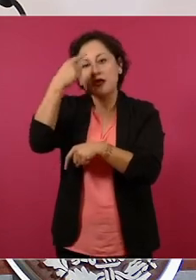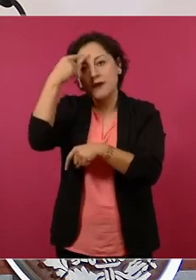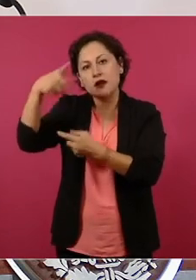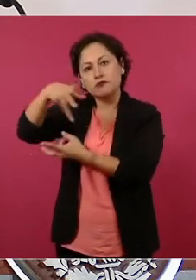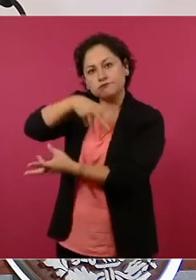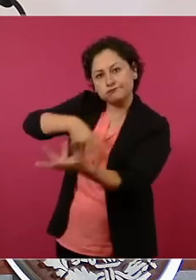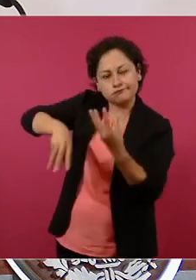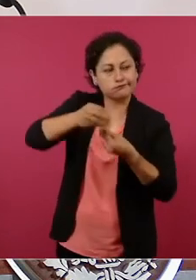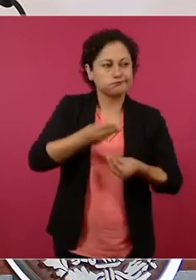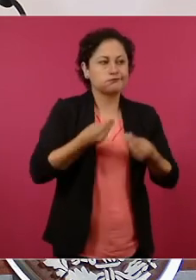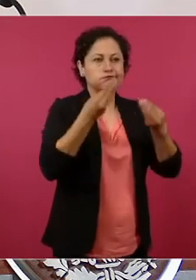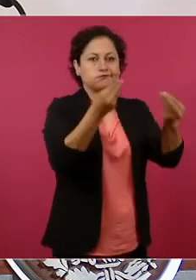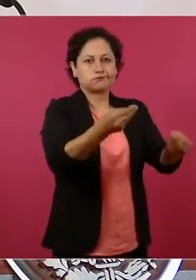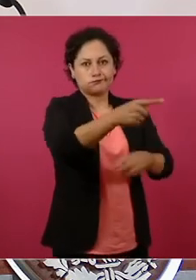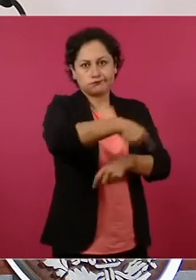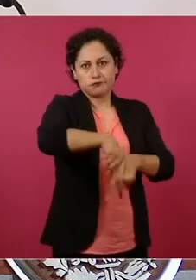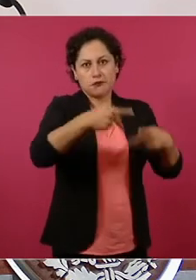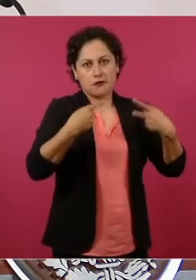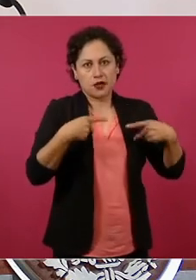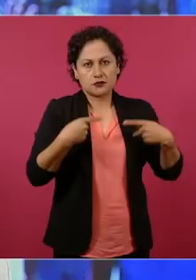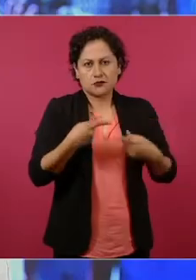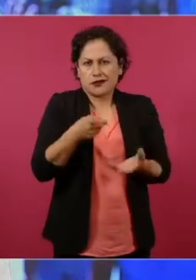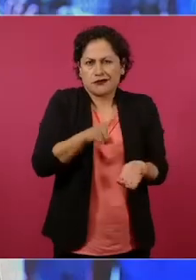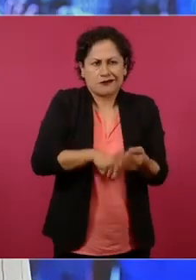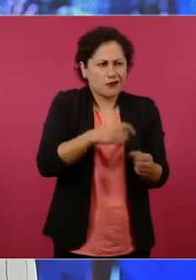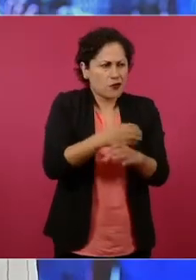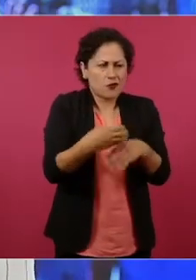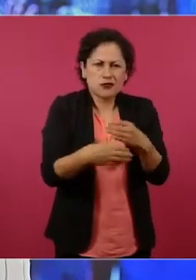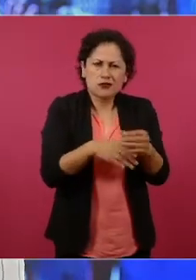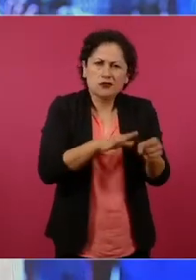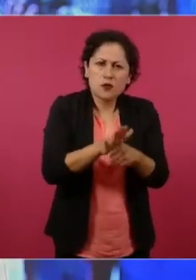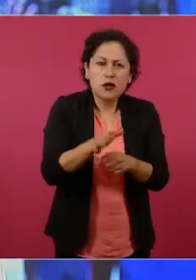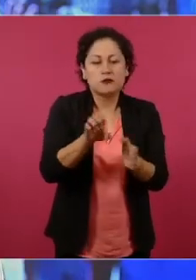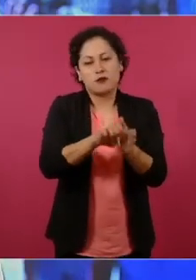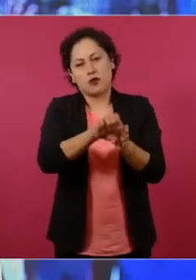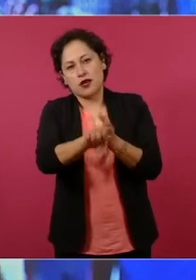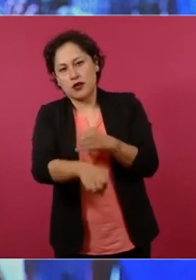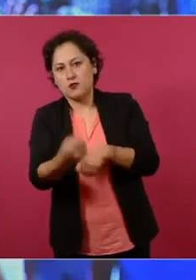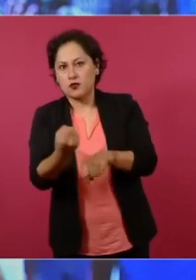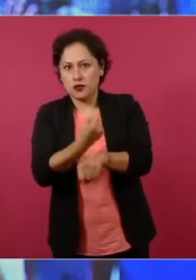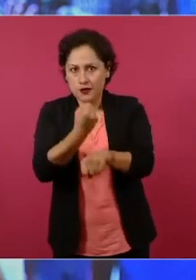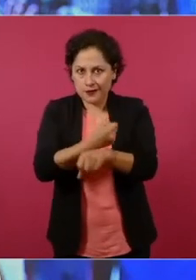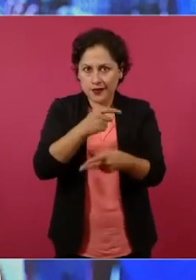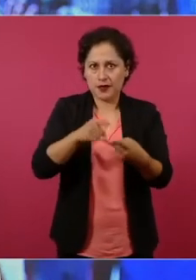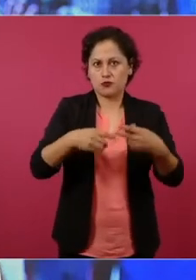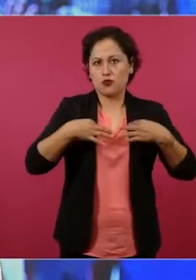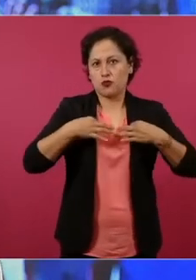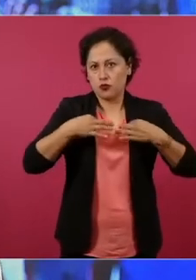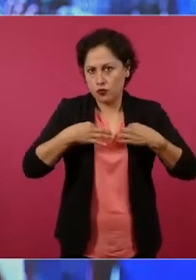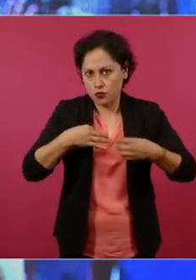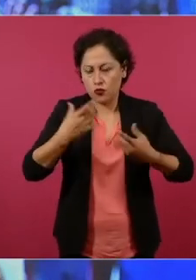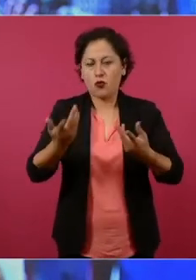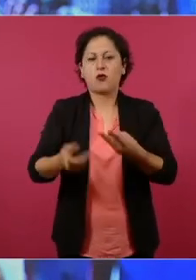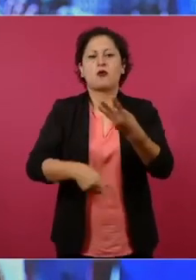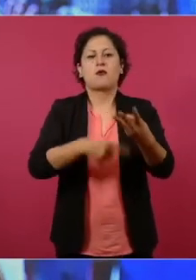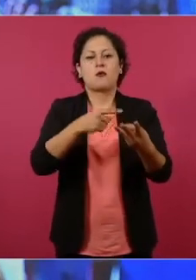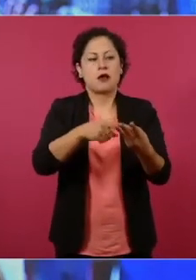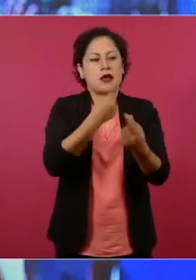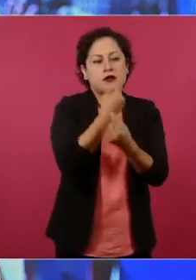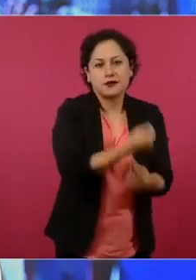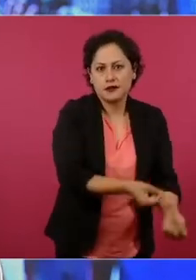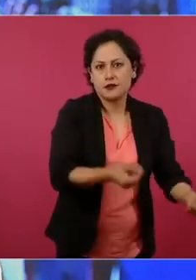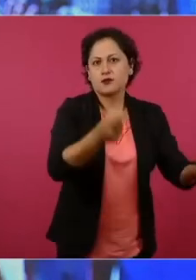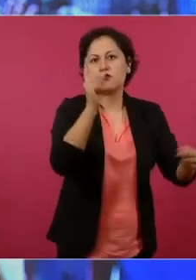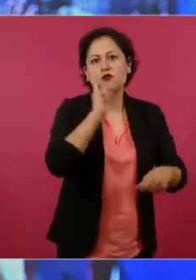estos artículos, calzado, ropa para mujer, para hombres, para niños, rollos de tela,